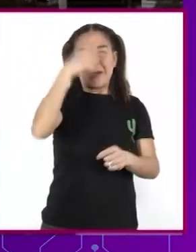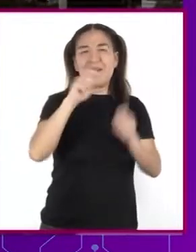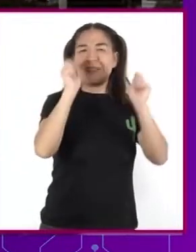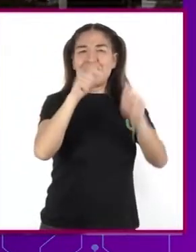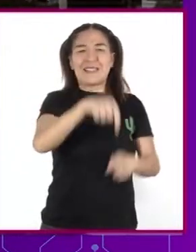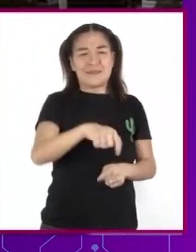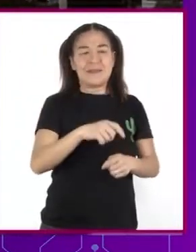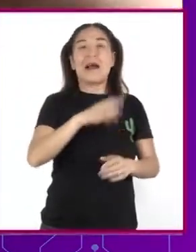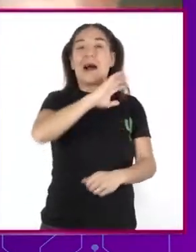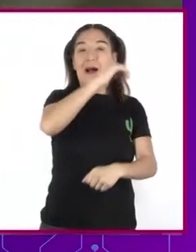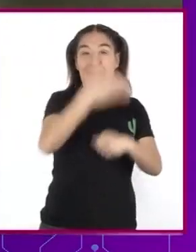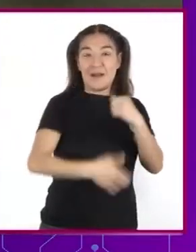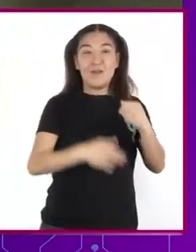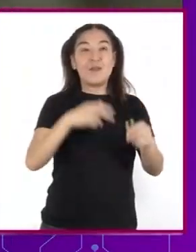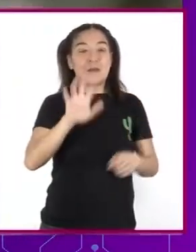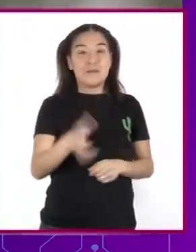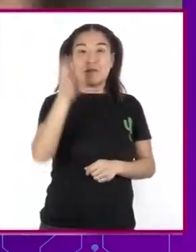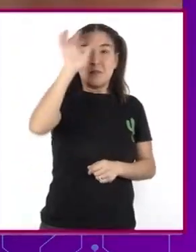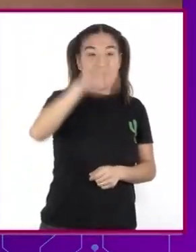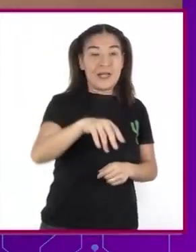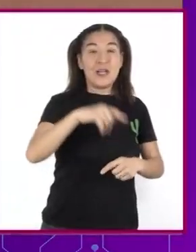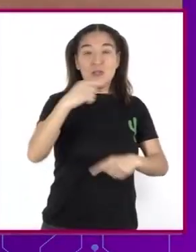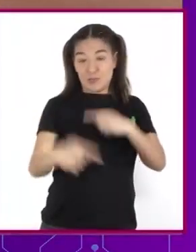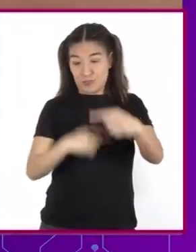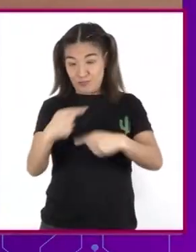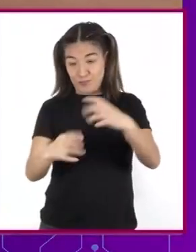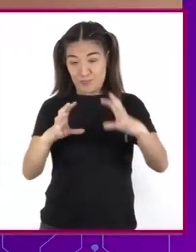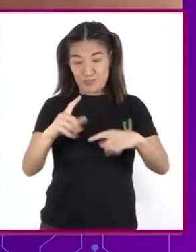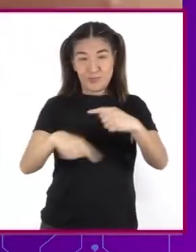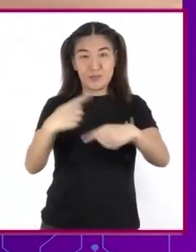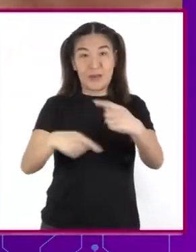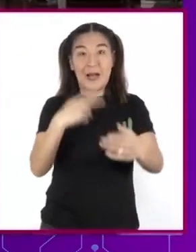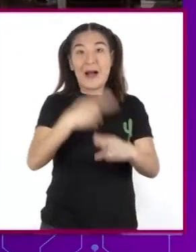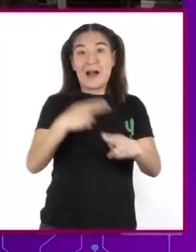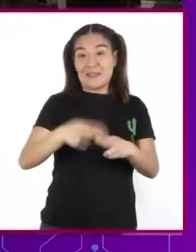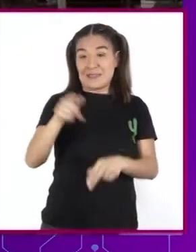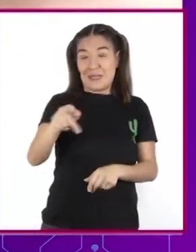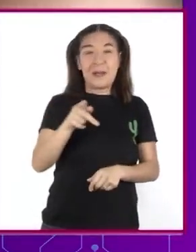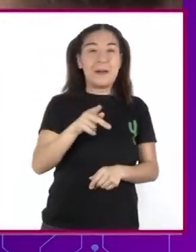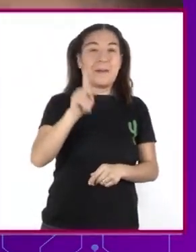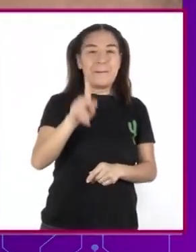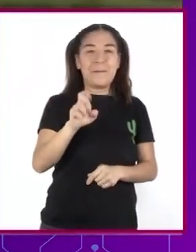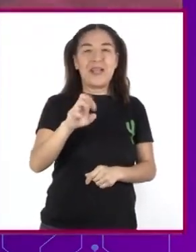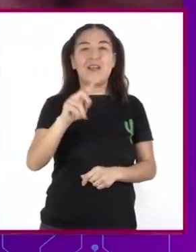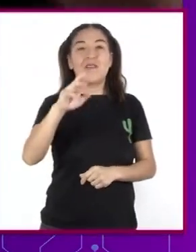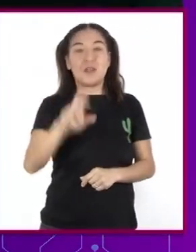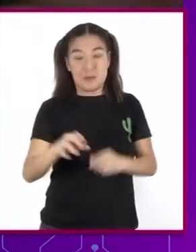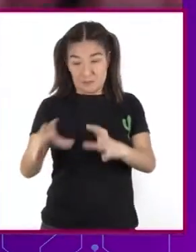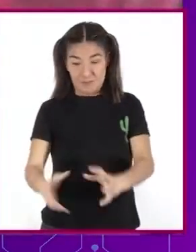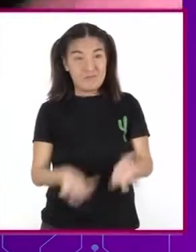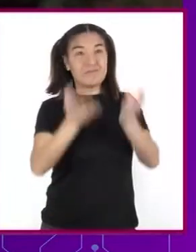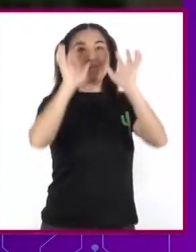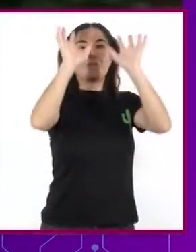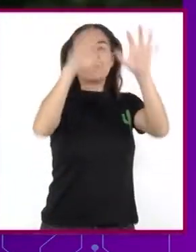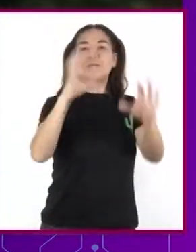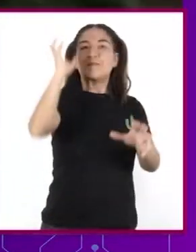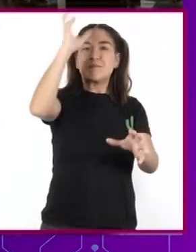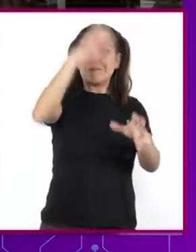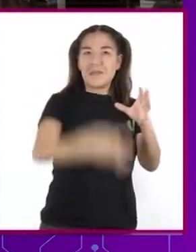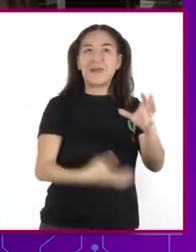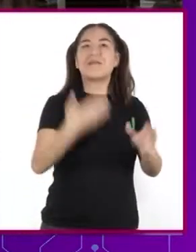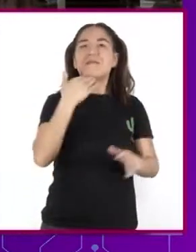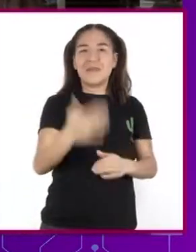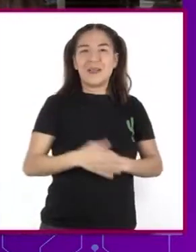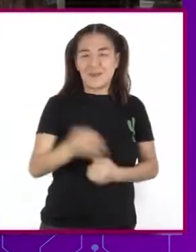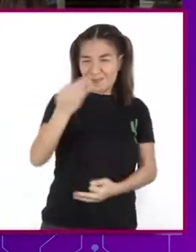partido La pelota fue rodando hasta donde llegó Pedro Él la levantó La lanzó Y encestó Y todos nos quedamos